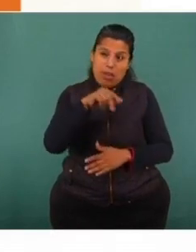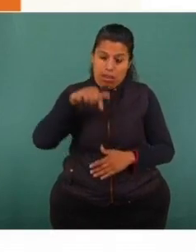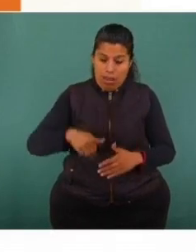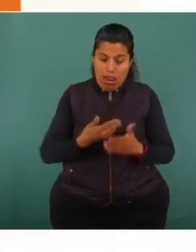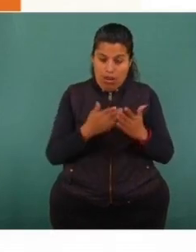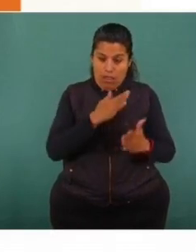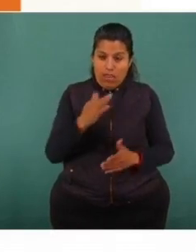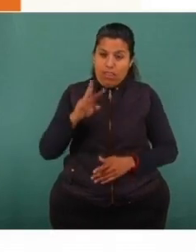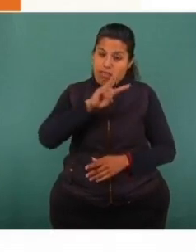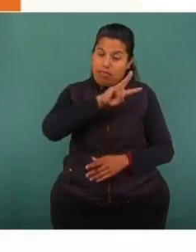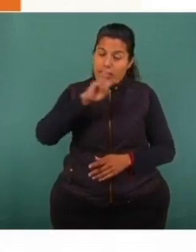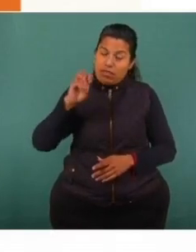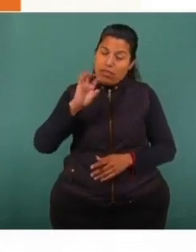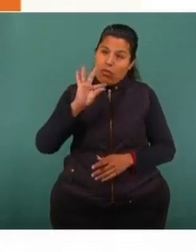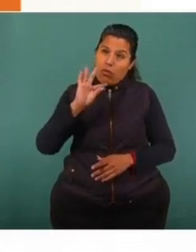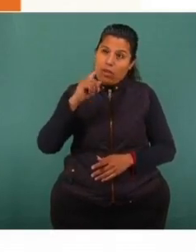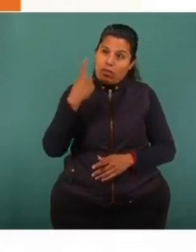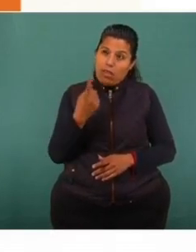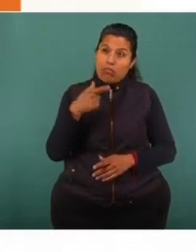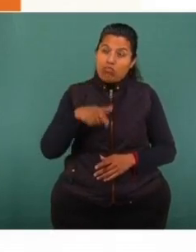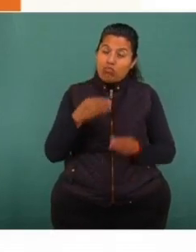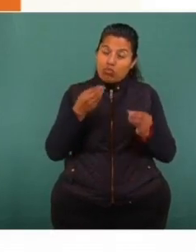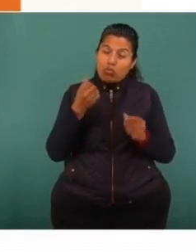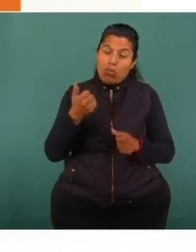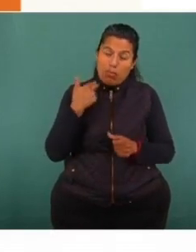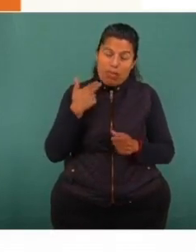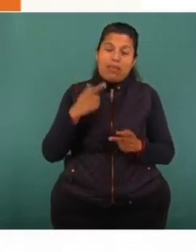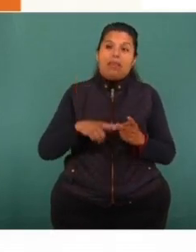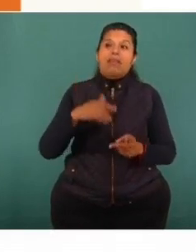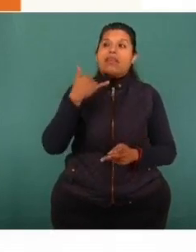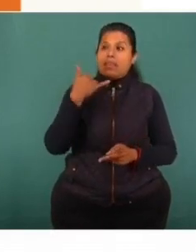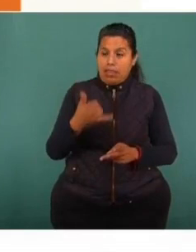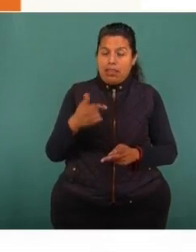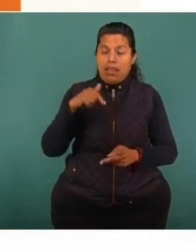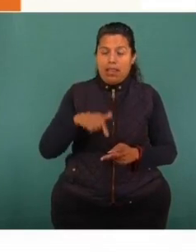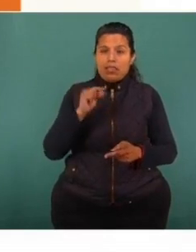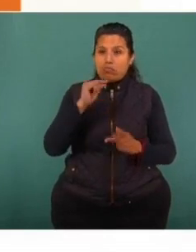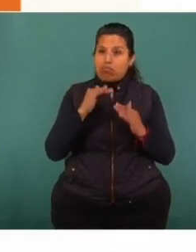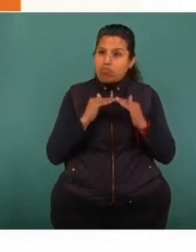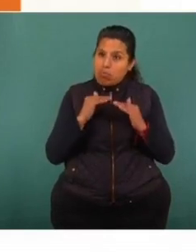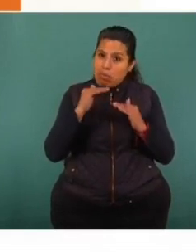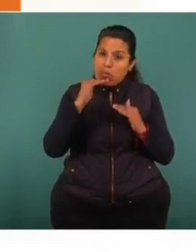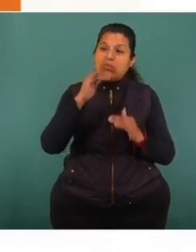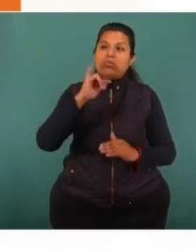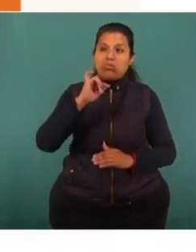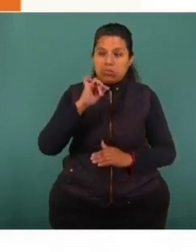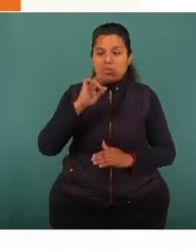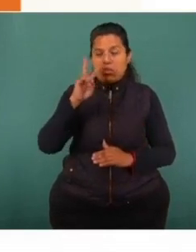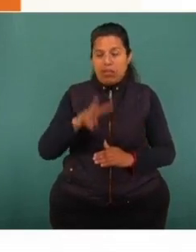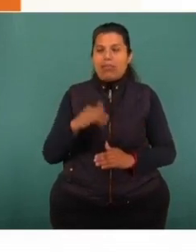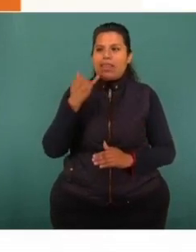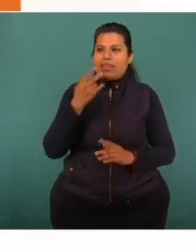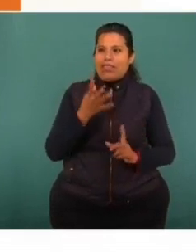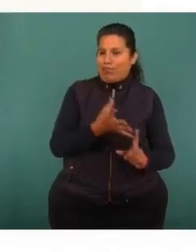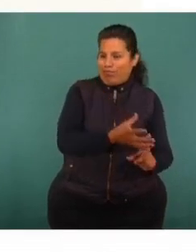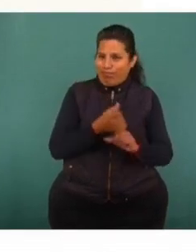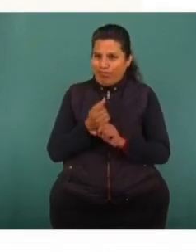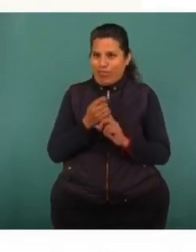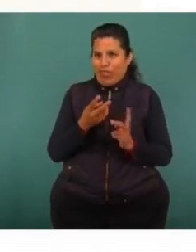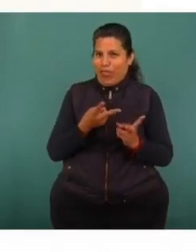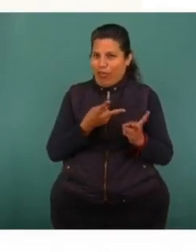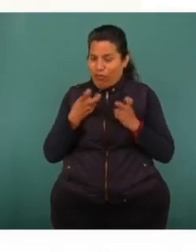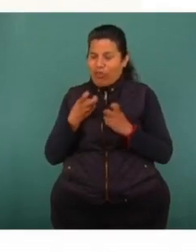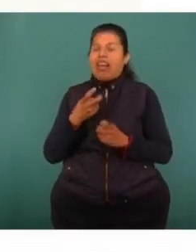341 eventos y tiene una tendencia a la alta. En lo que se refiere a secuestros, ocupa el tercer